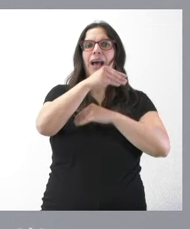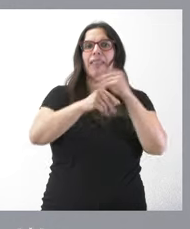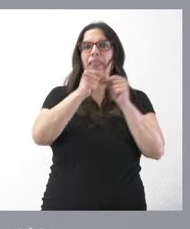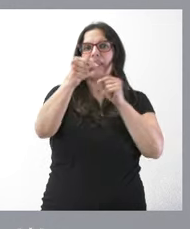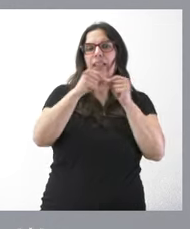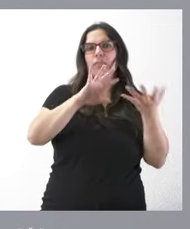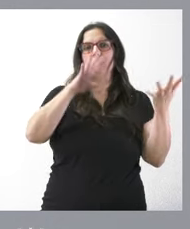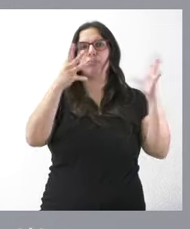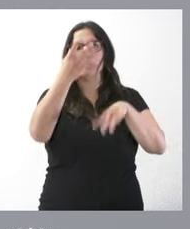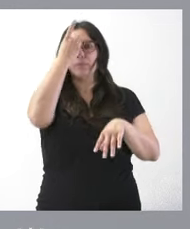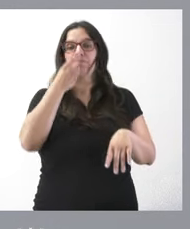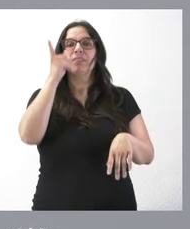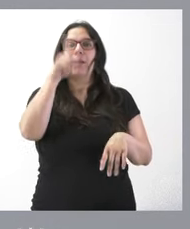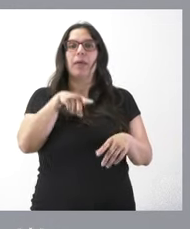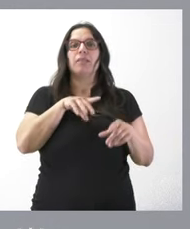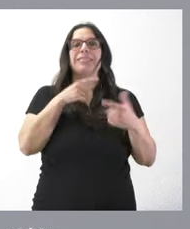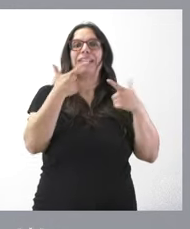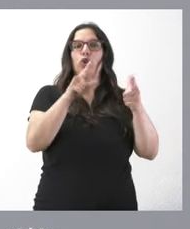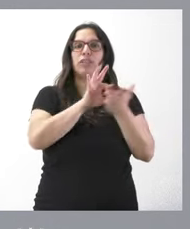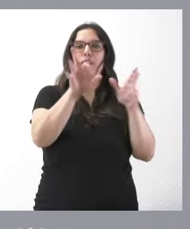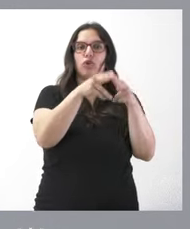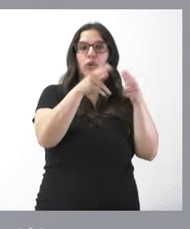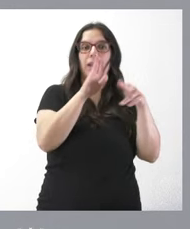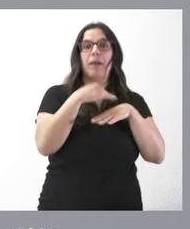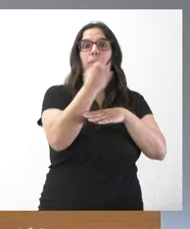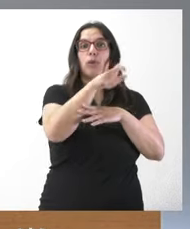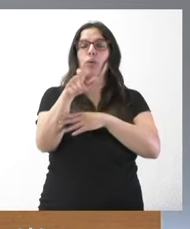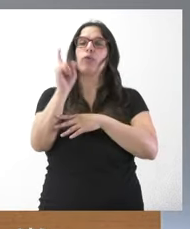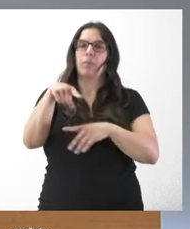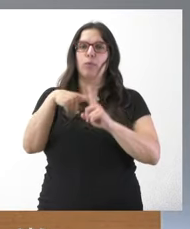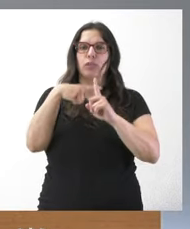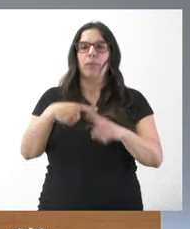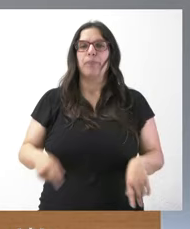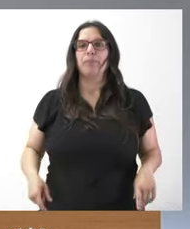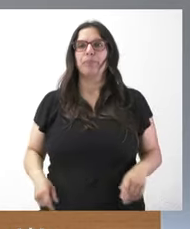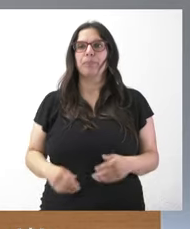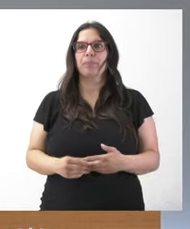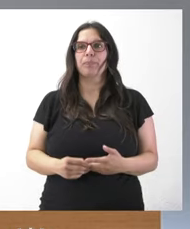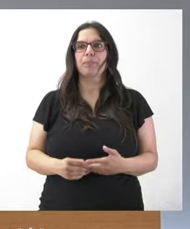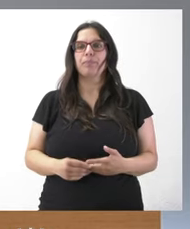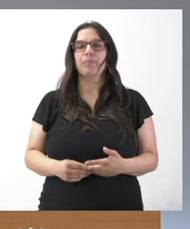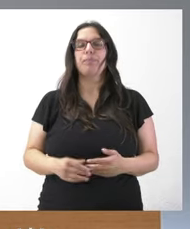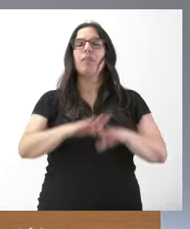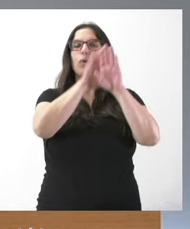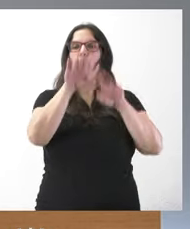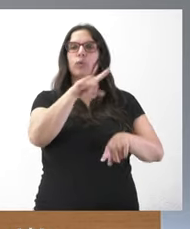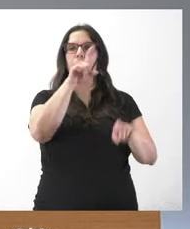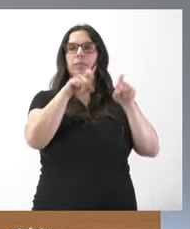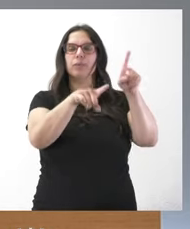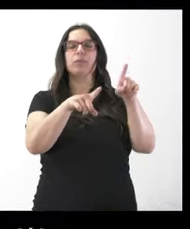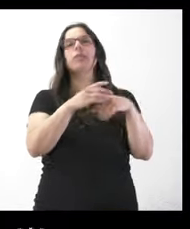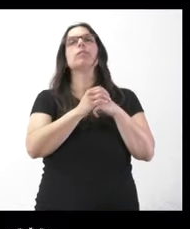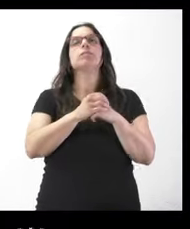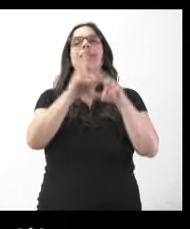contenido de los servicios sociales y del apoyo al conjunto de los ciudadanos también es positivo una última sobre financiación